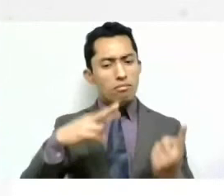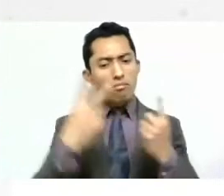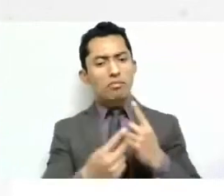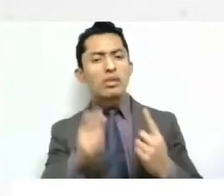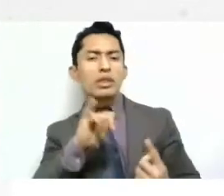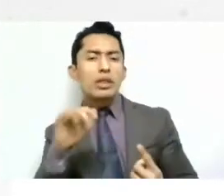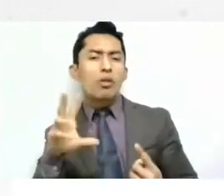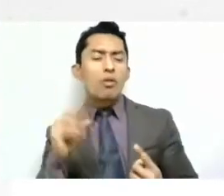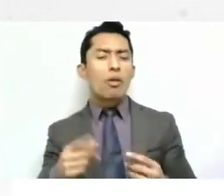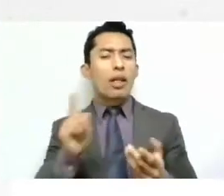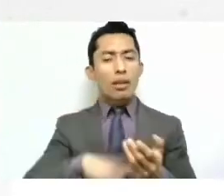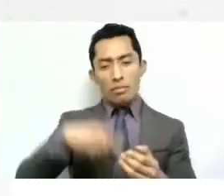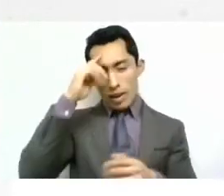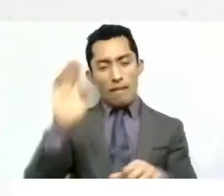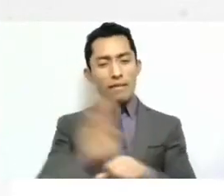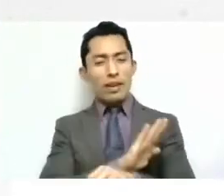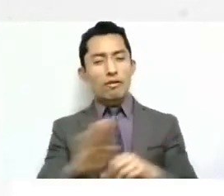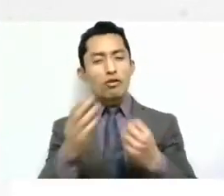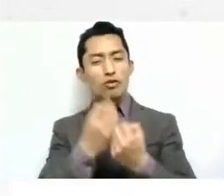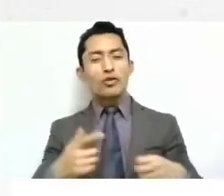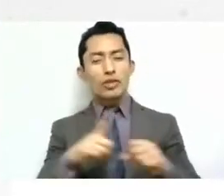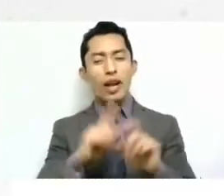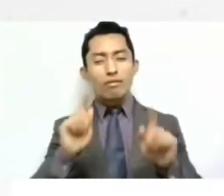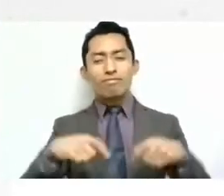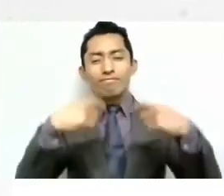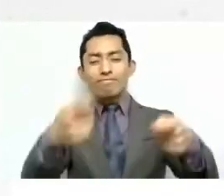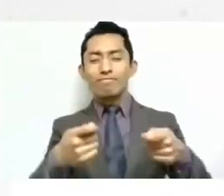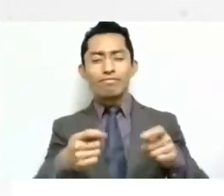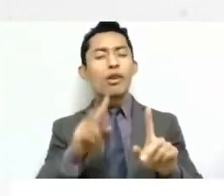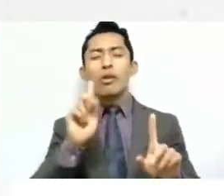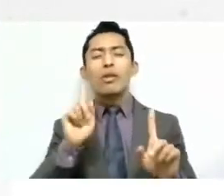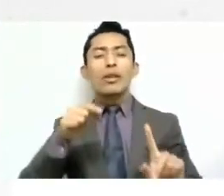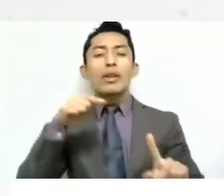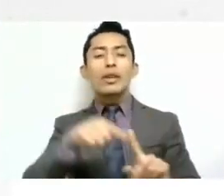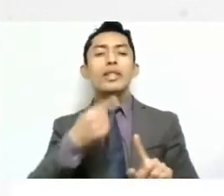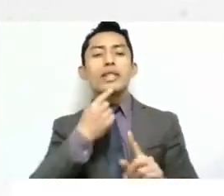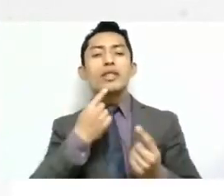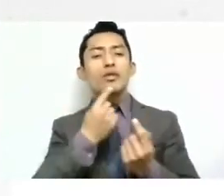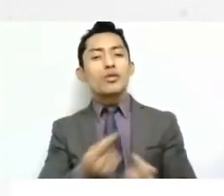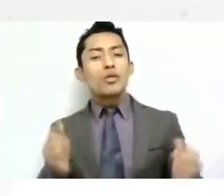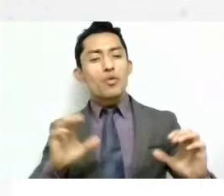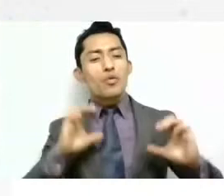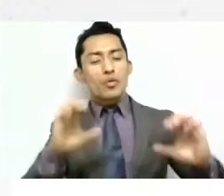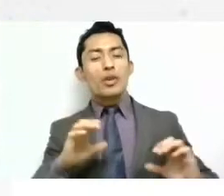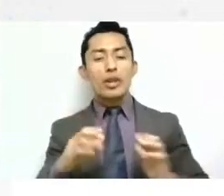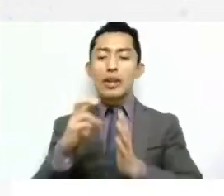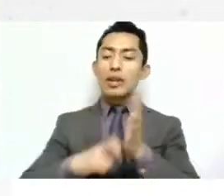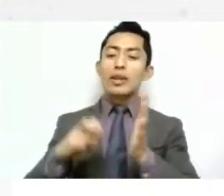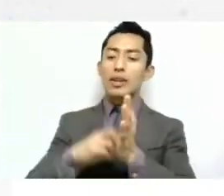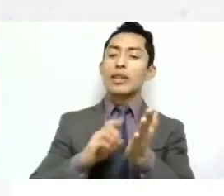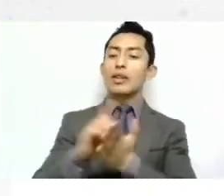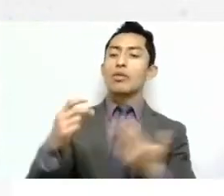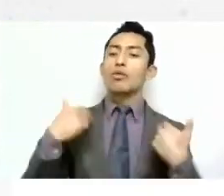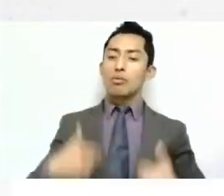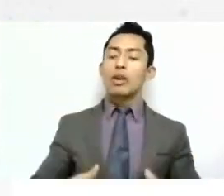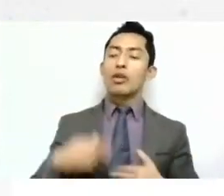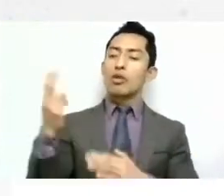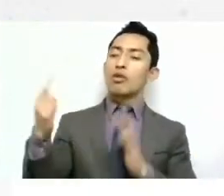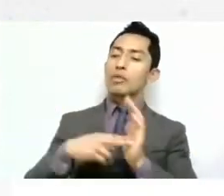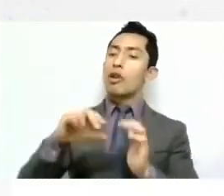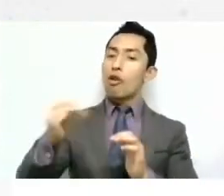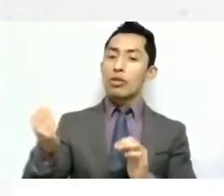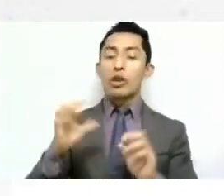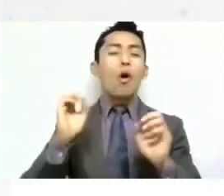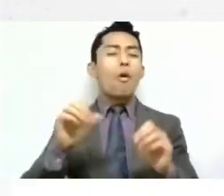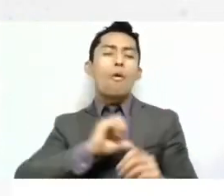el derecho a la seguridad social, específicamente en el caso de guarderías, a partir de la Reforma de Derechos Humanos de 2011 o de